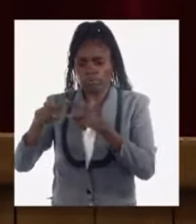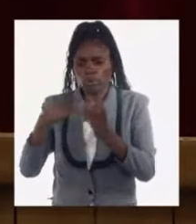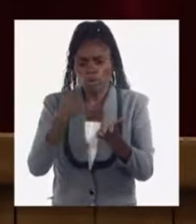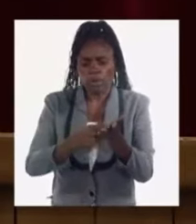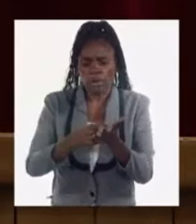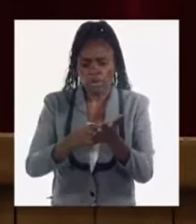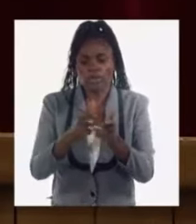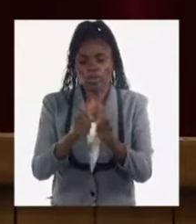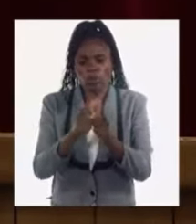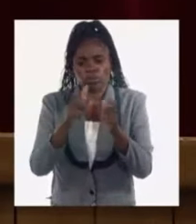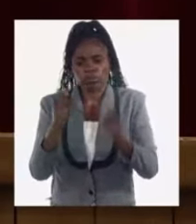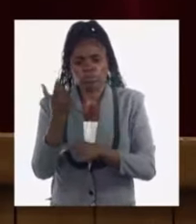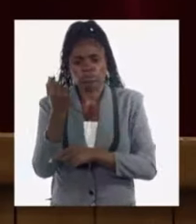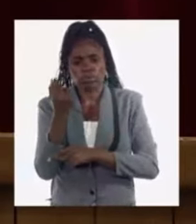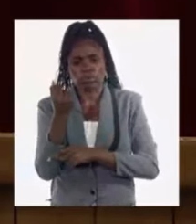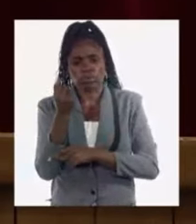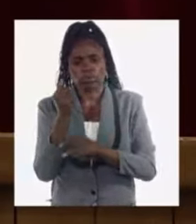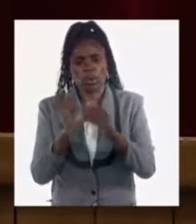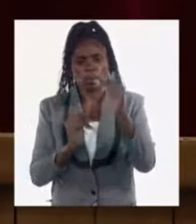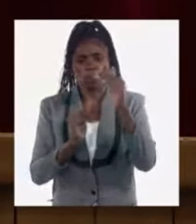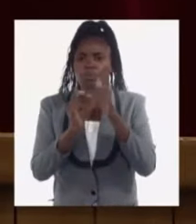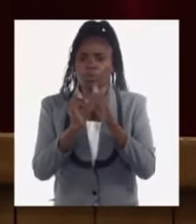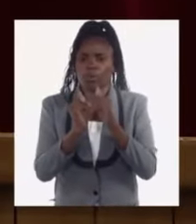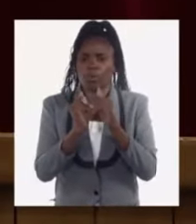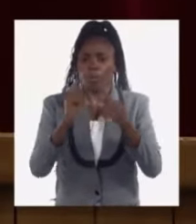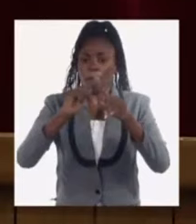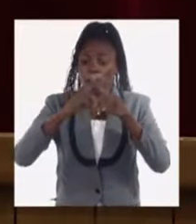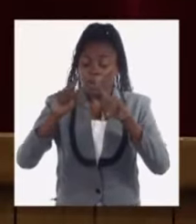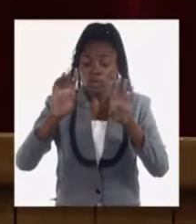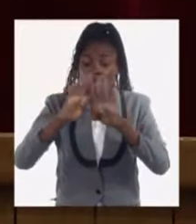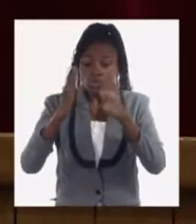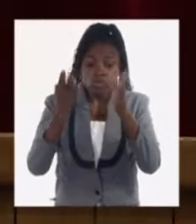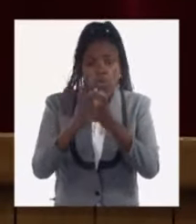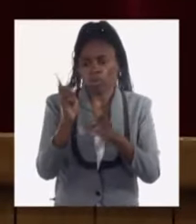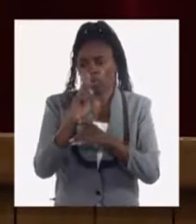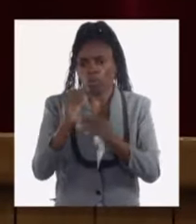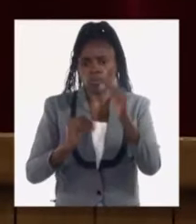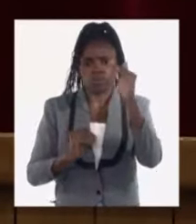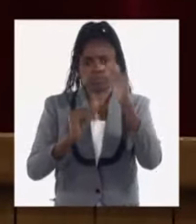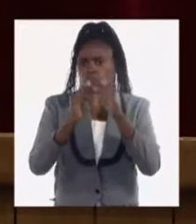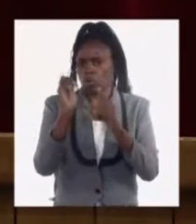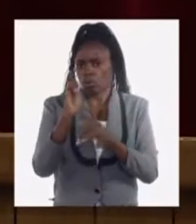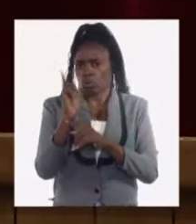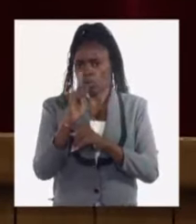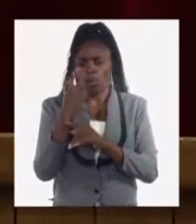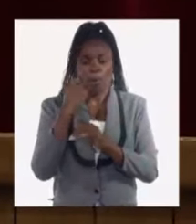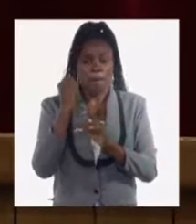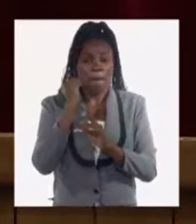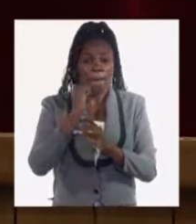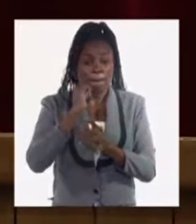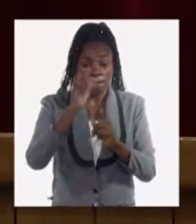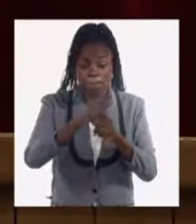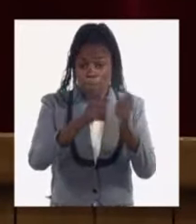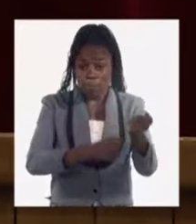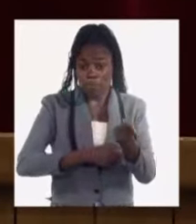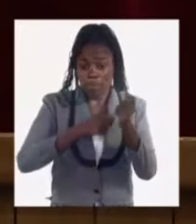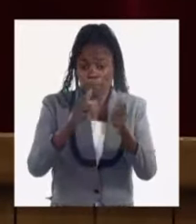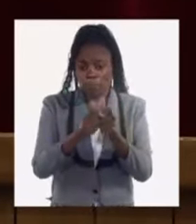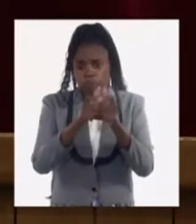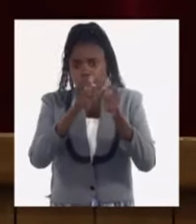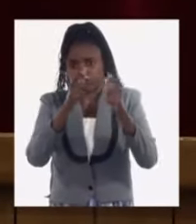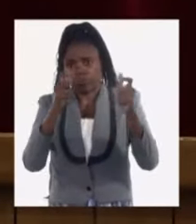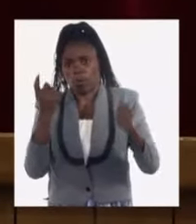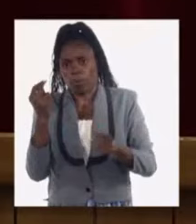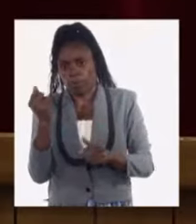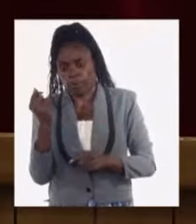cierto que es así. Esto es una cifra por medio, pero fíjense como en el sector agropecuario es donde se presenta el mayor incremento de precios. también